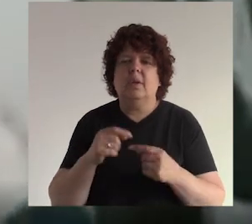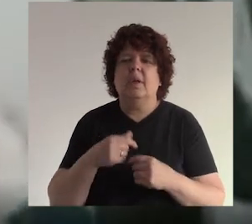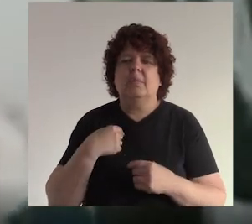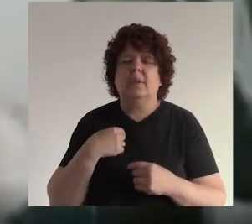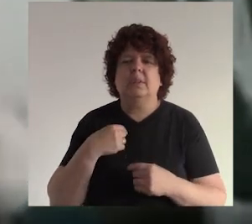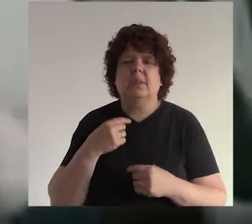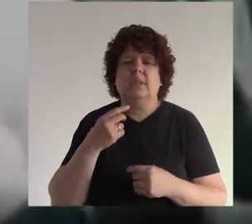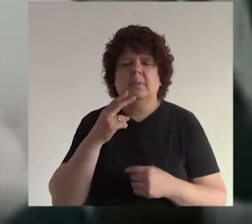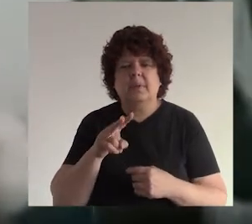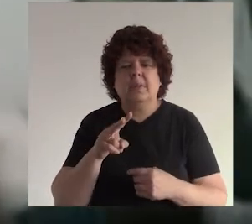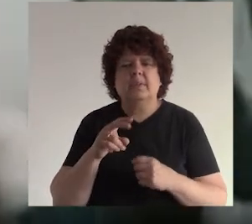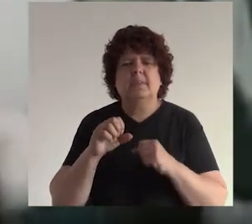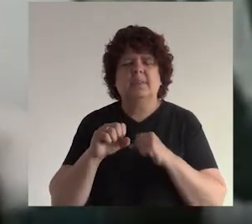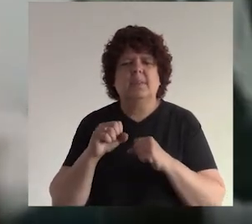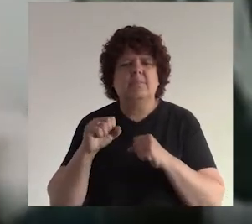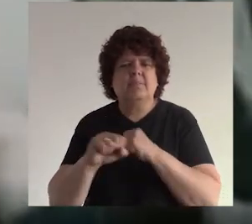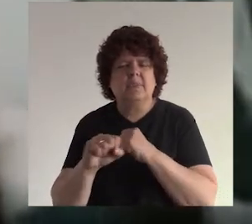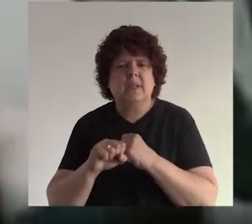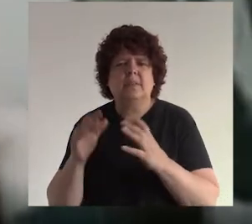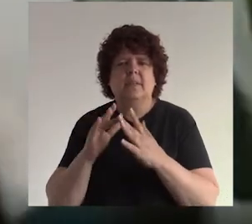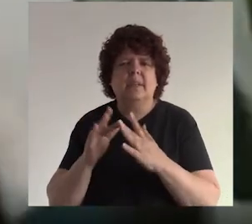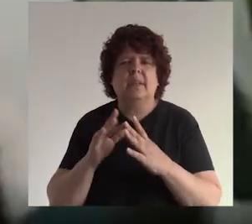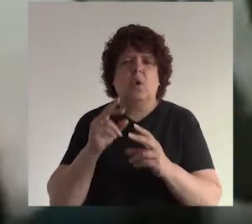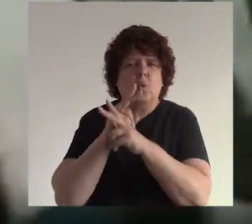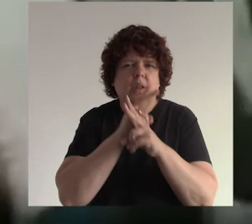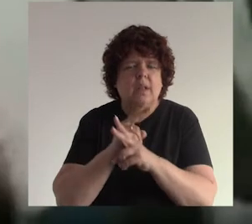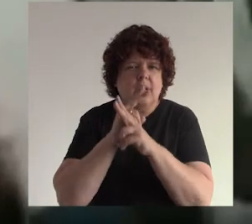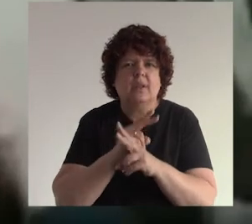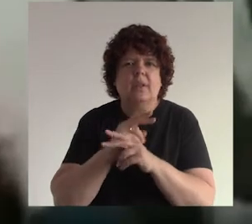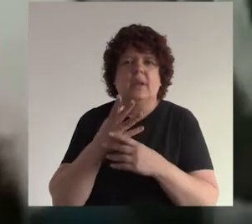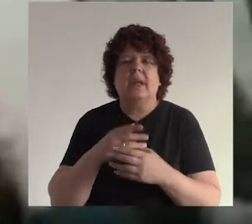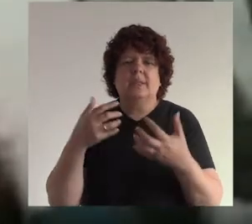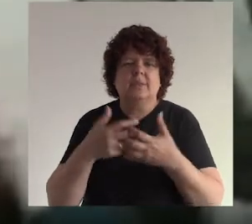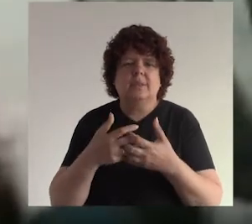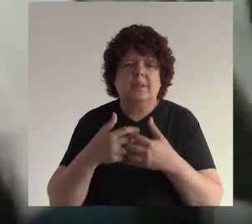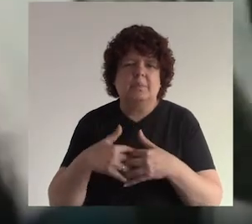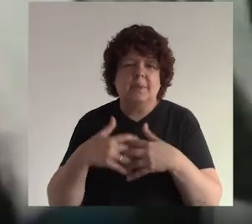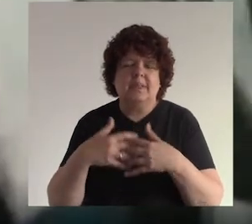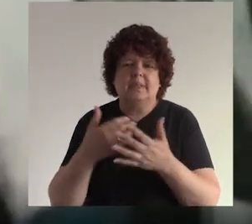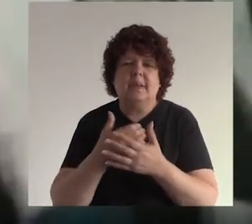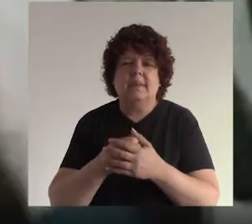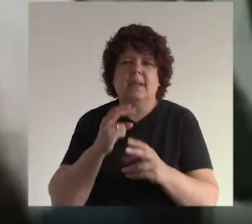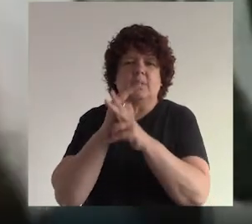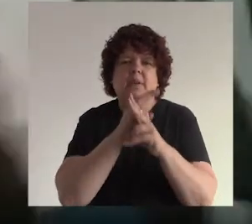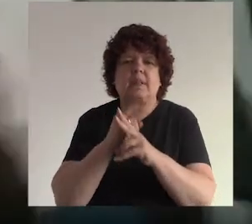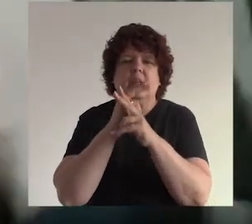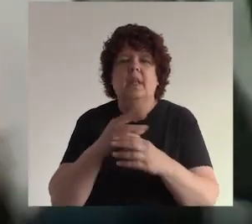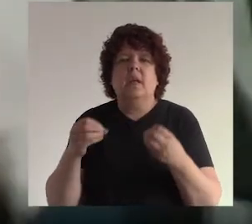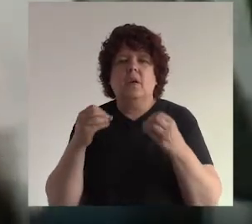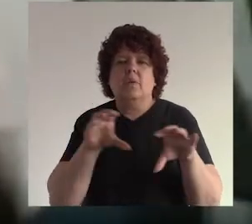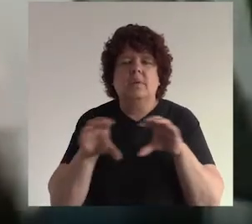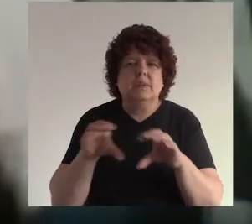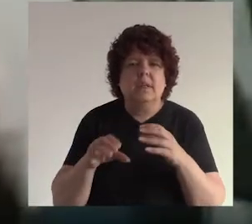sí algunos mensajes que colgamos en nuestras redes el cuidado que tenemos que tener ¿no? y si somos emprendedores no solamente es el cuidado sino es ese